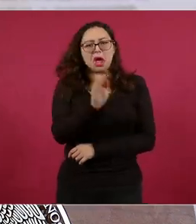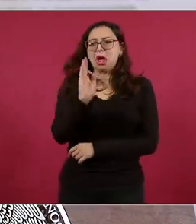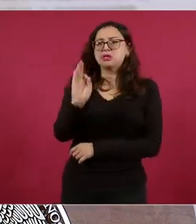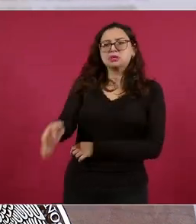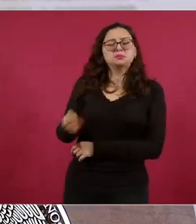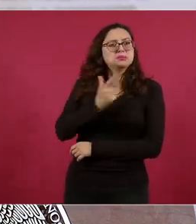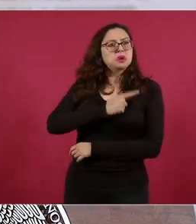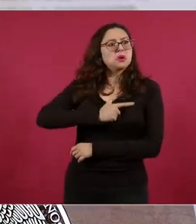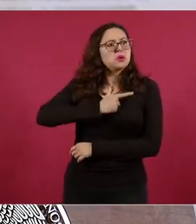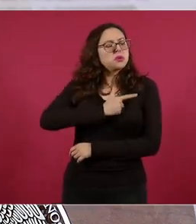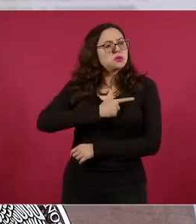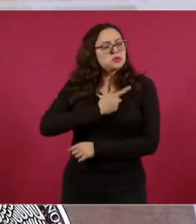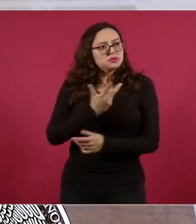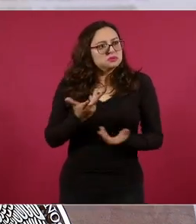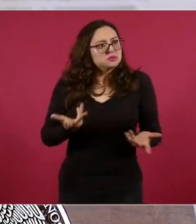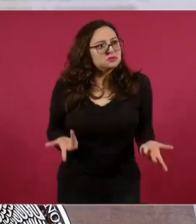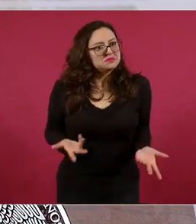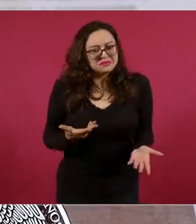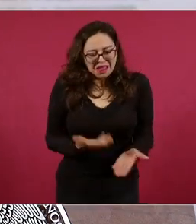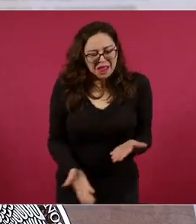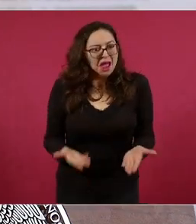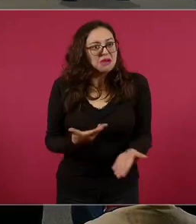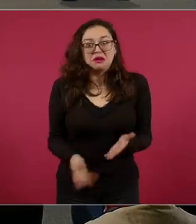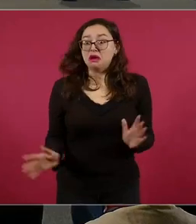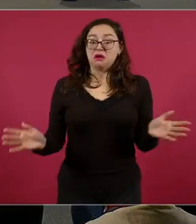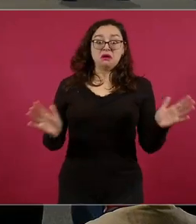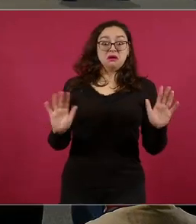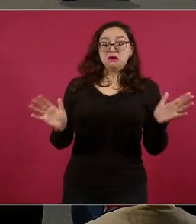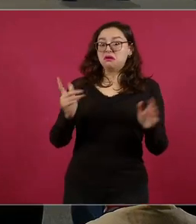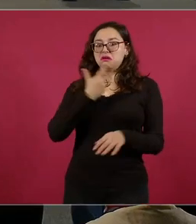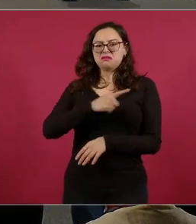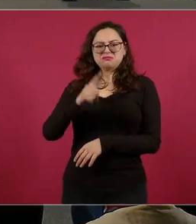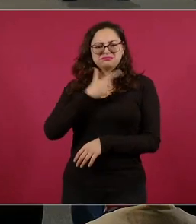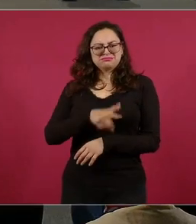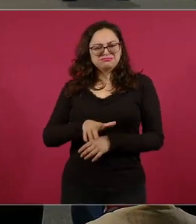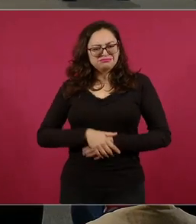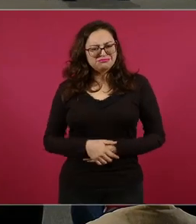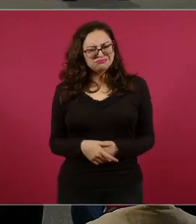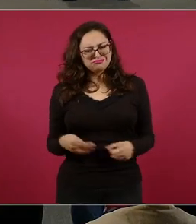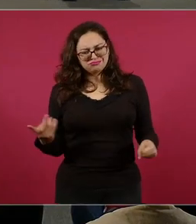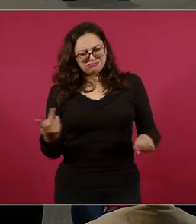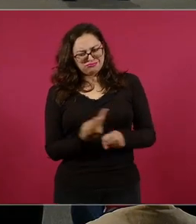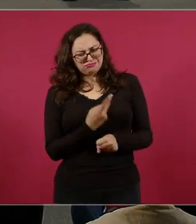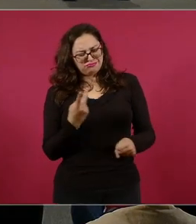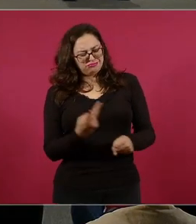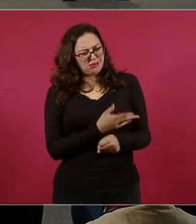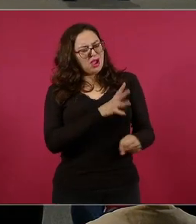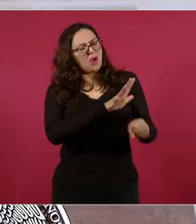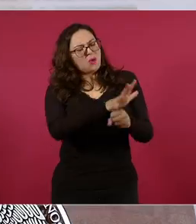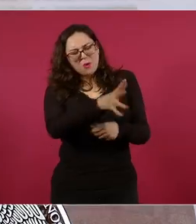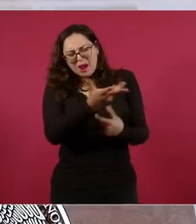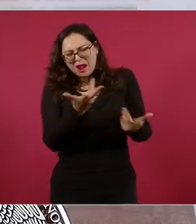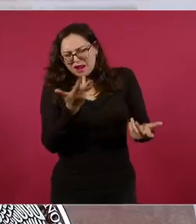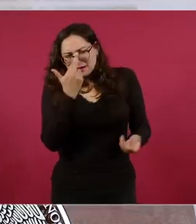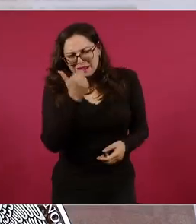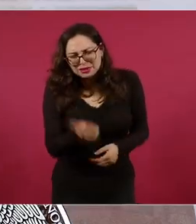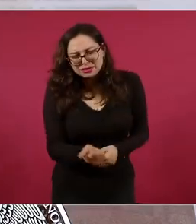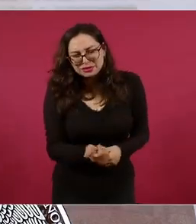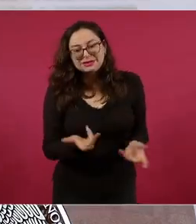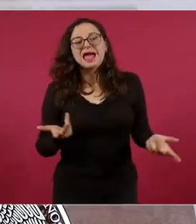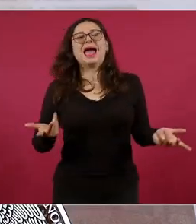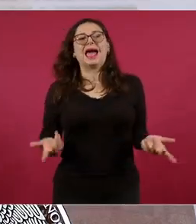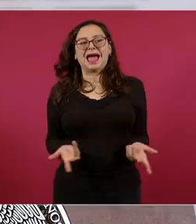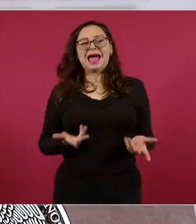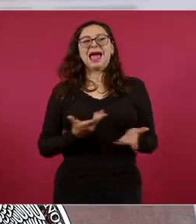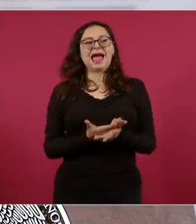aplican la Constitución, cuando no les conviene piden que se interprete y se burle. Pero vamos